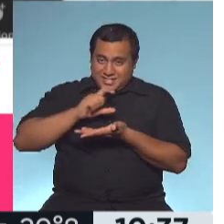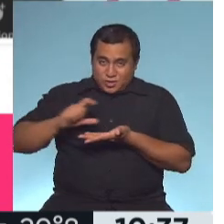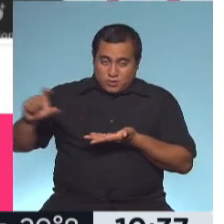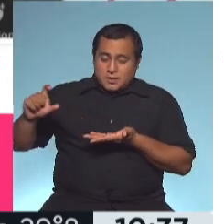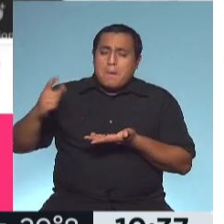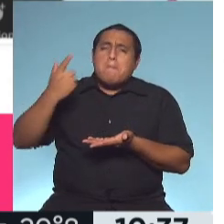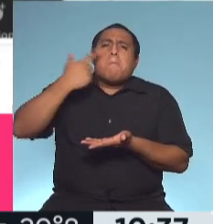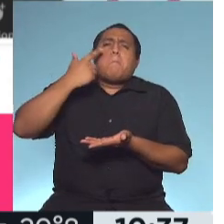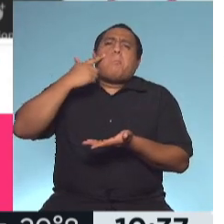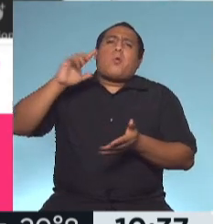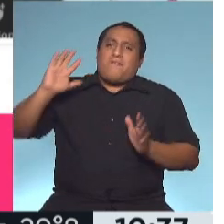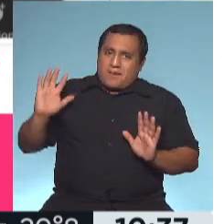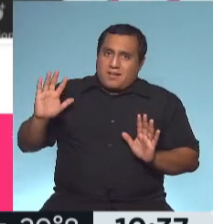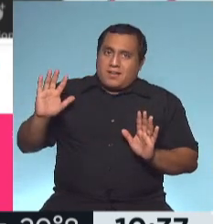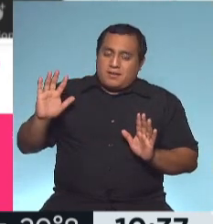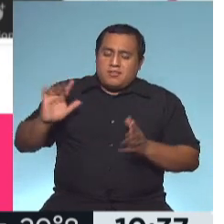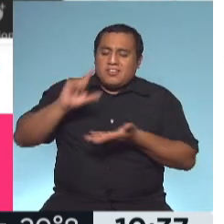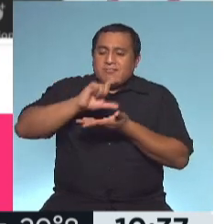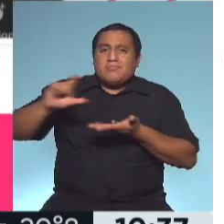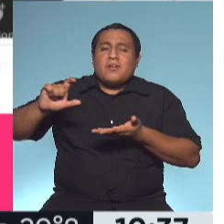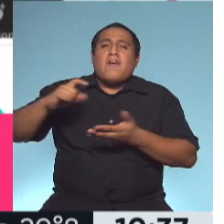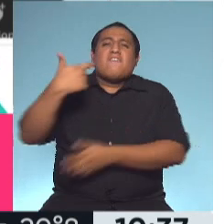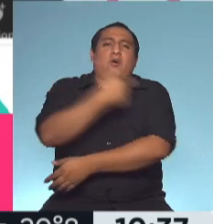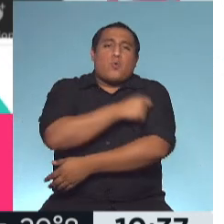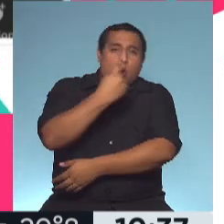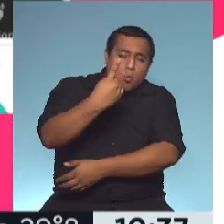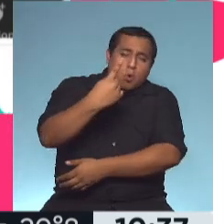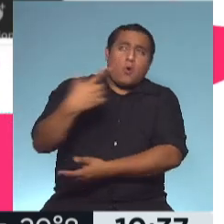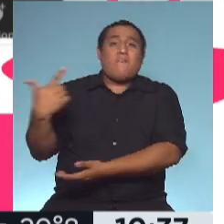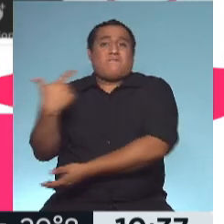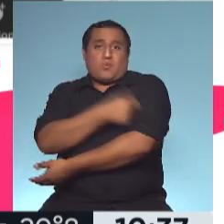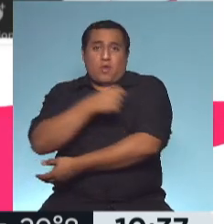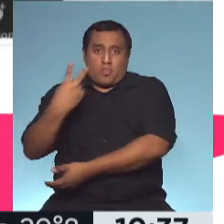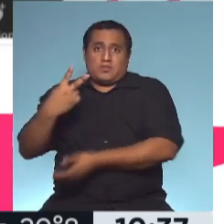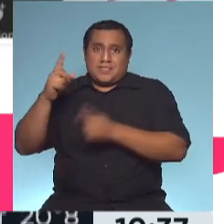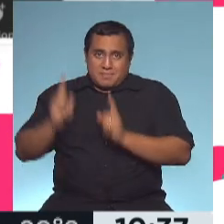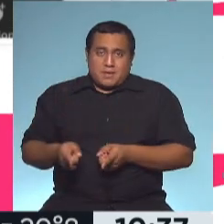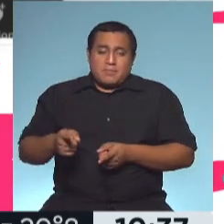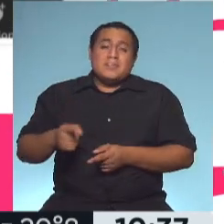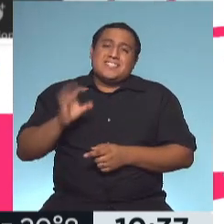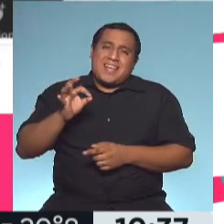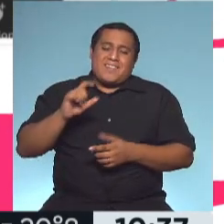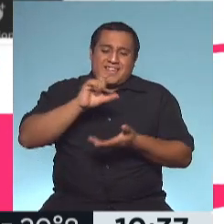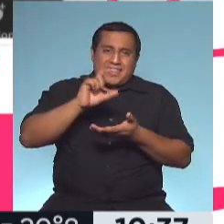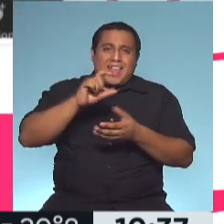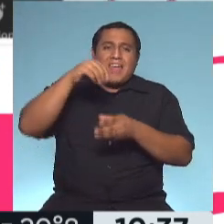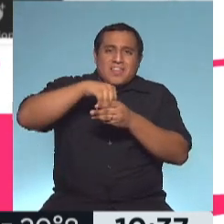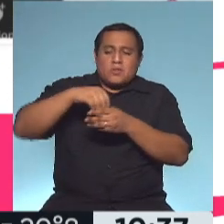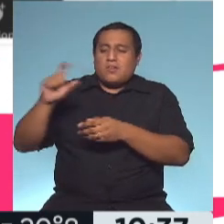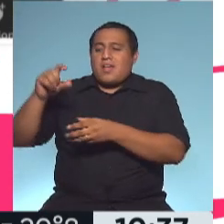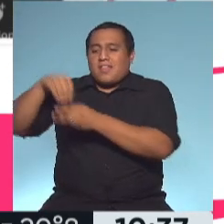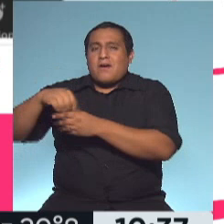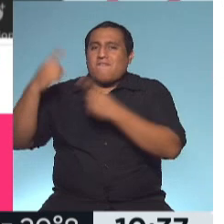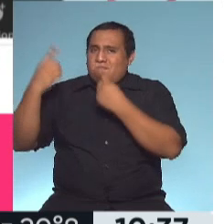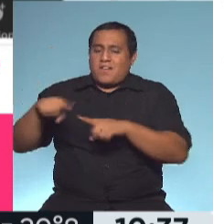prueba, tanto del componente 1 como del componente 2, que sabemos que son dos componentes, porque uno